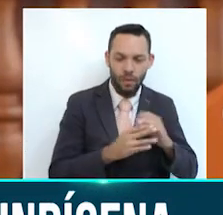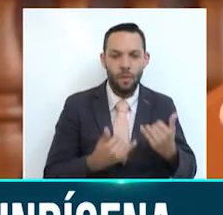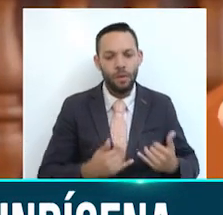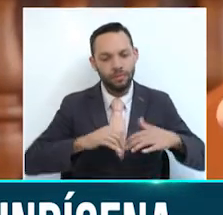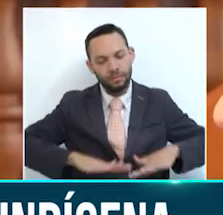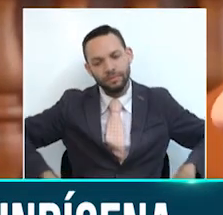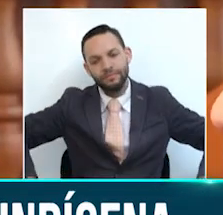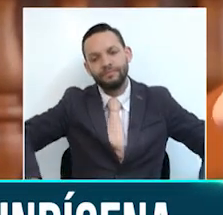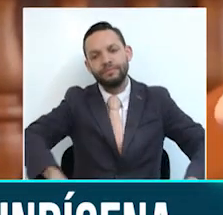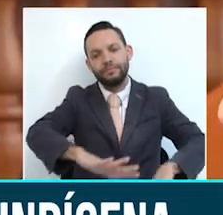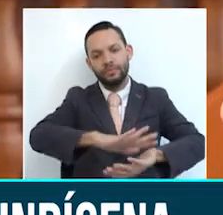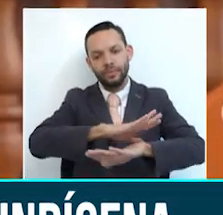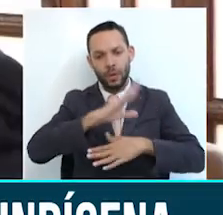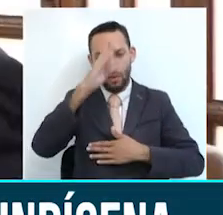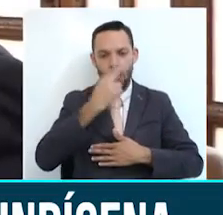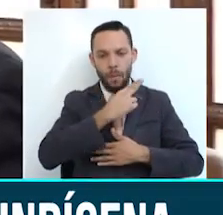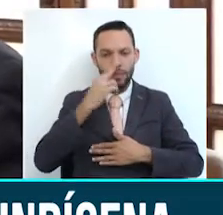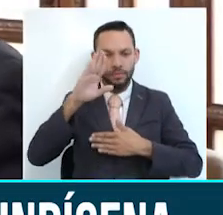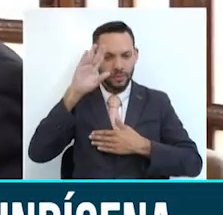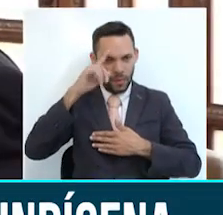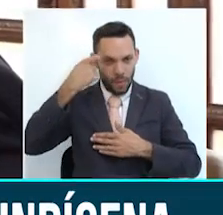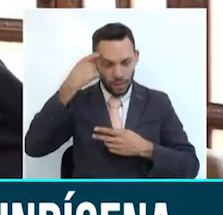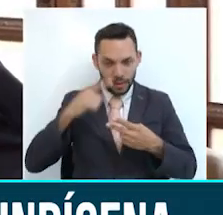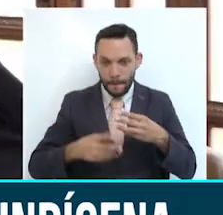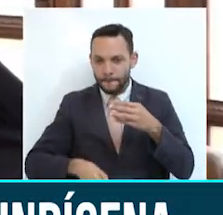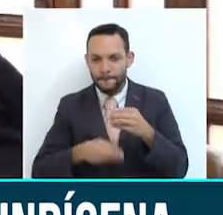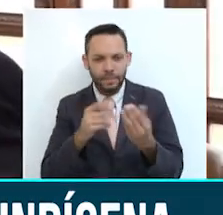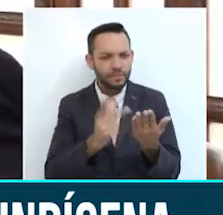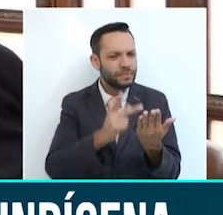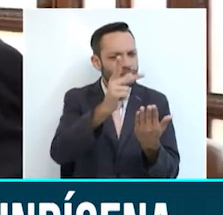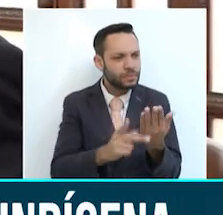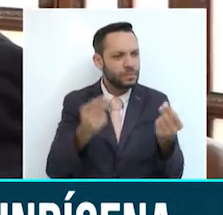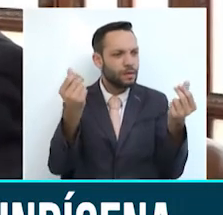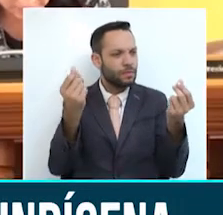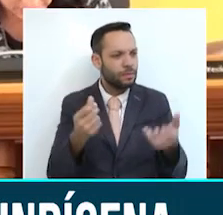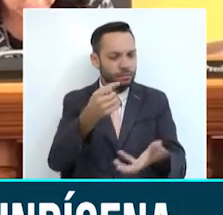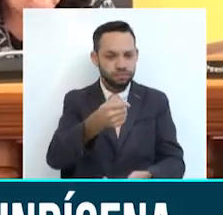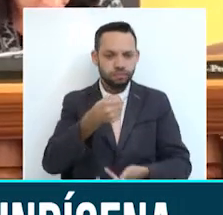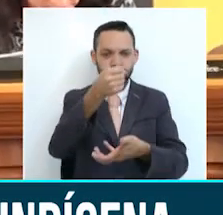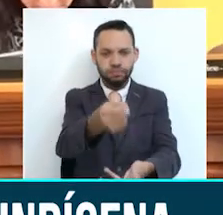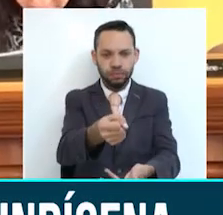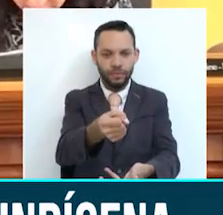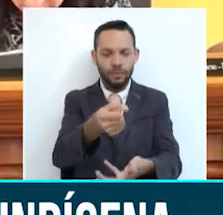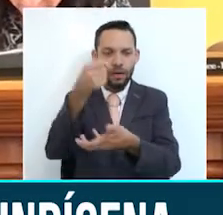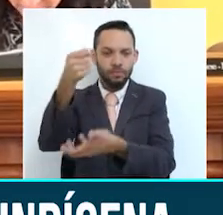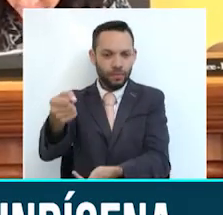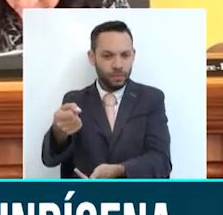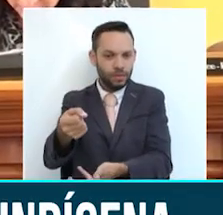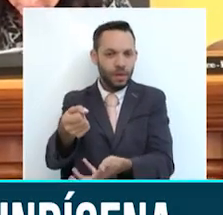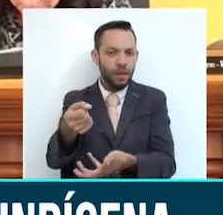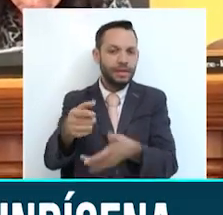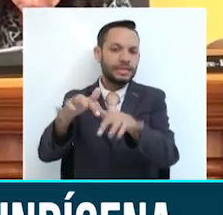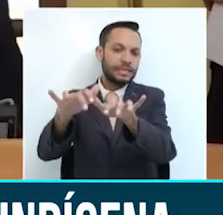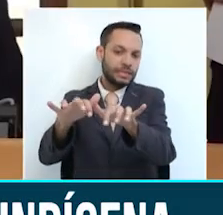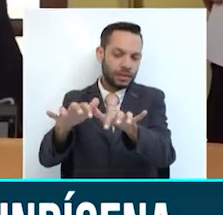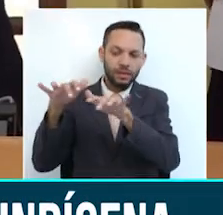ayuda y el compromiso del gobierno de Caldas. Otros proyectos son la adición del presupuesto y el traslado de recursos a otras dependencias, pero